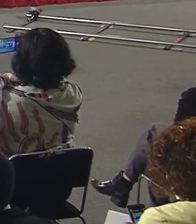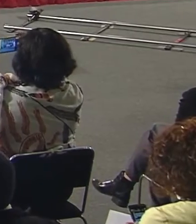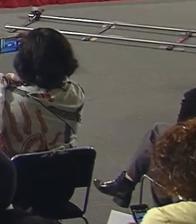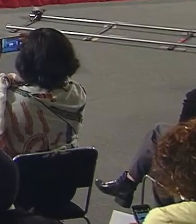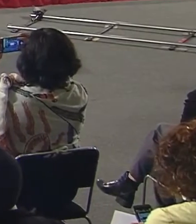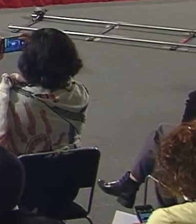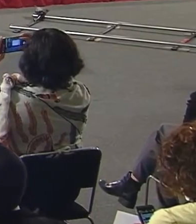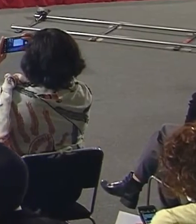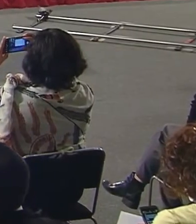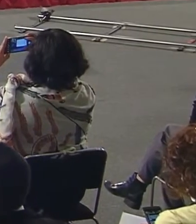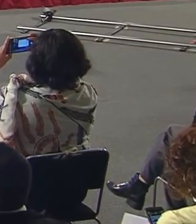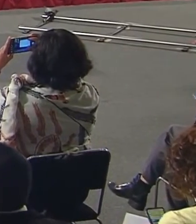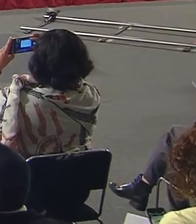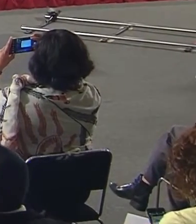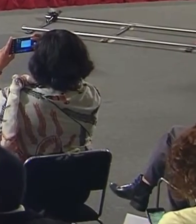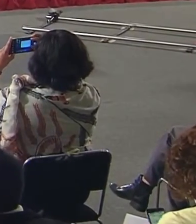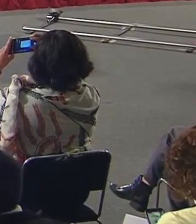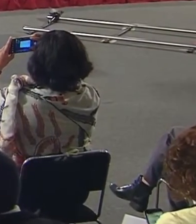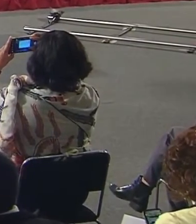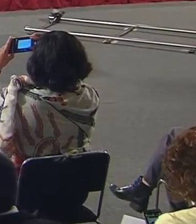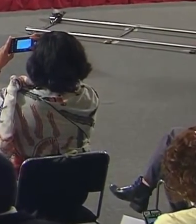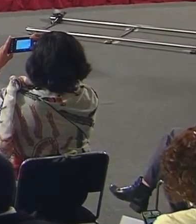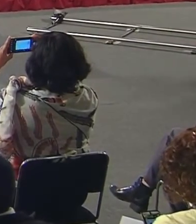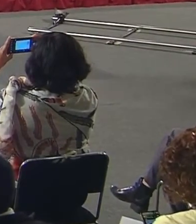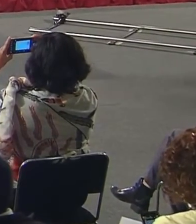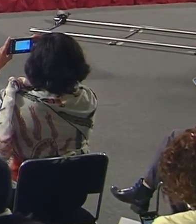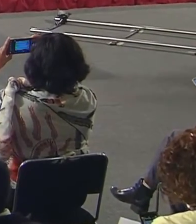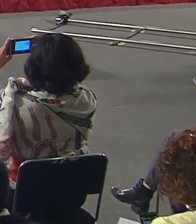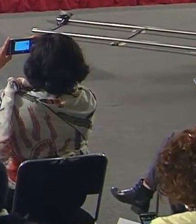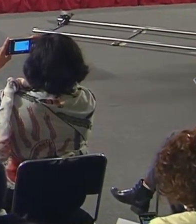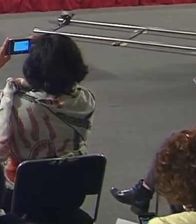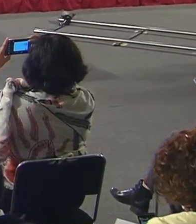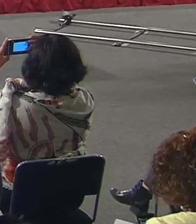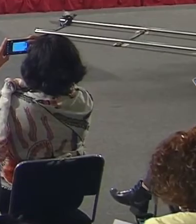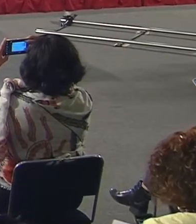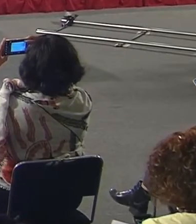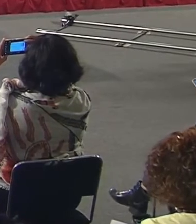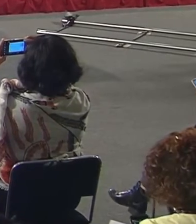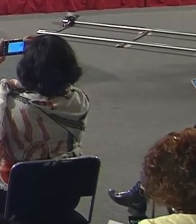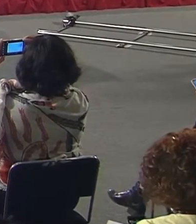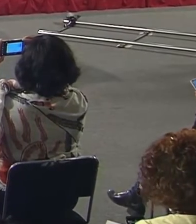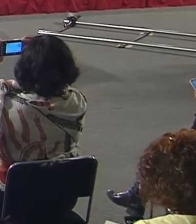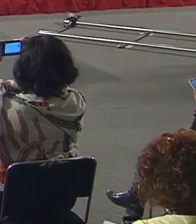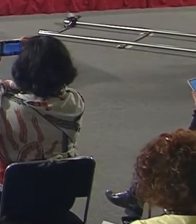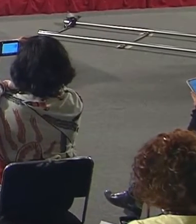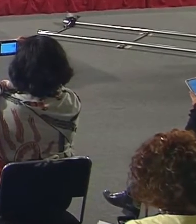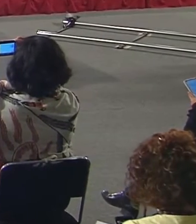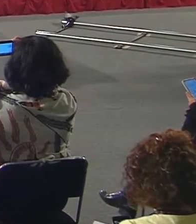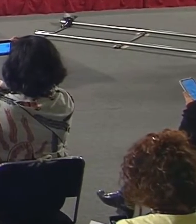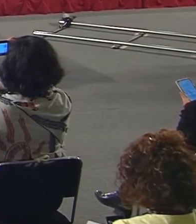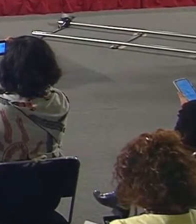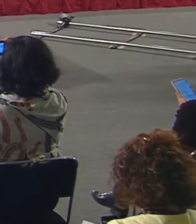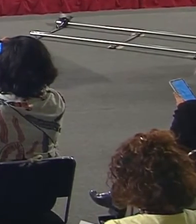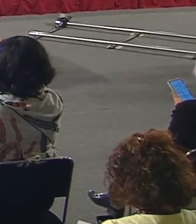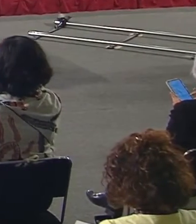En primer lugar, decir que al inicio de esta administración se cometían 9 mil 62